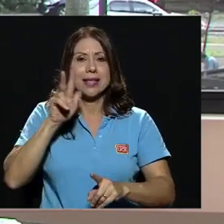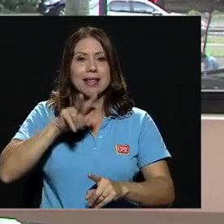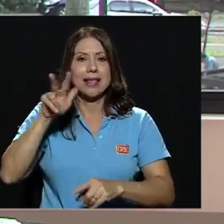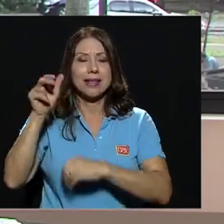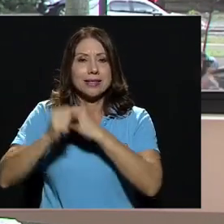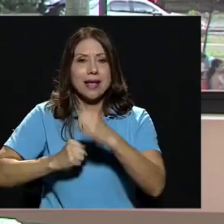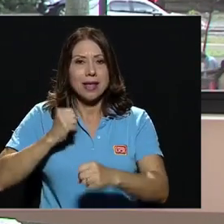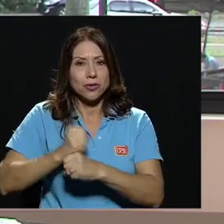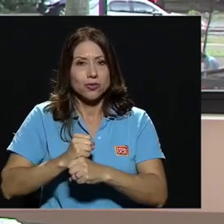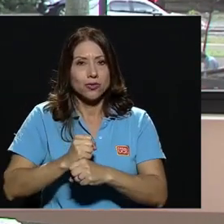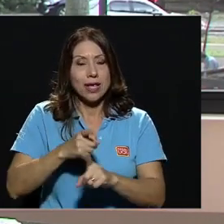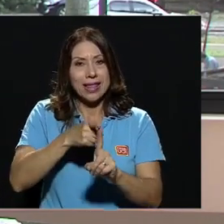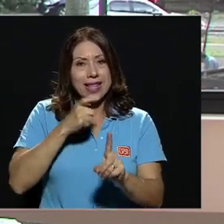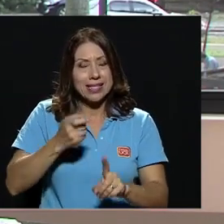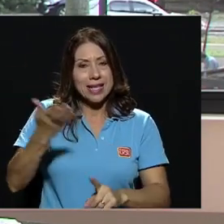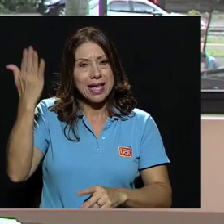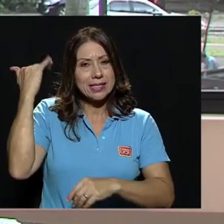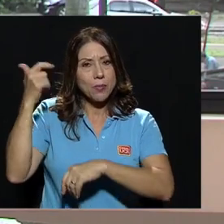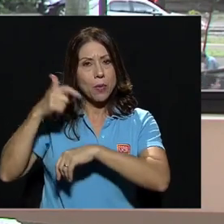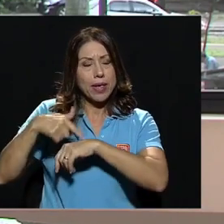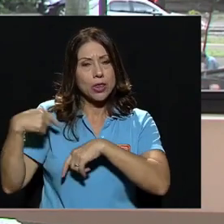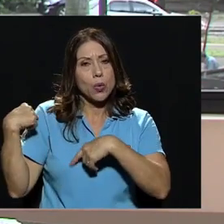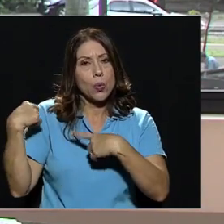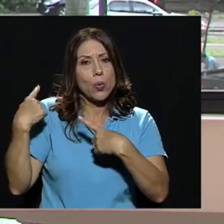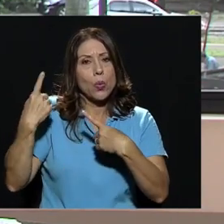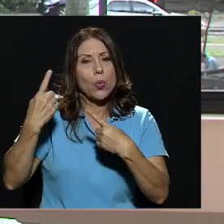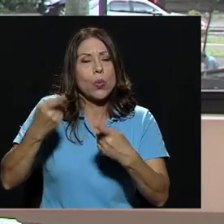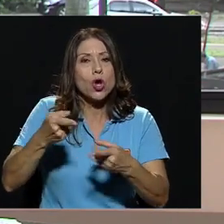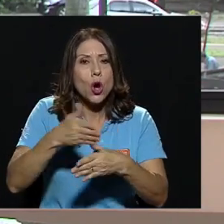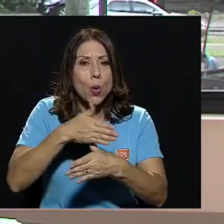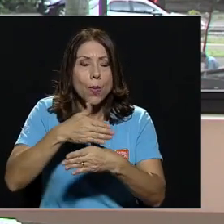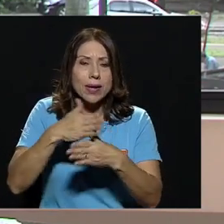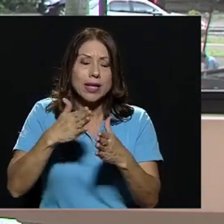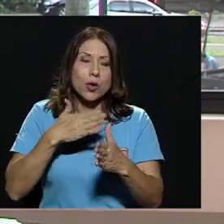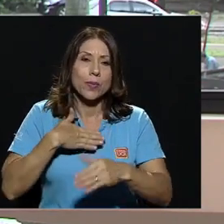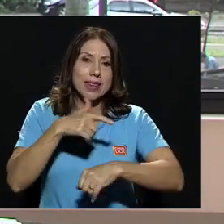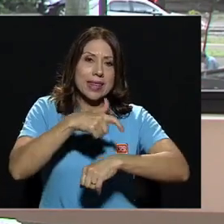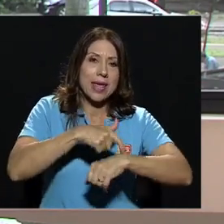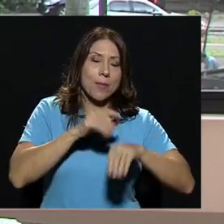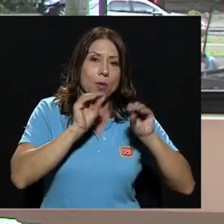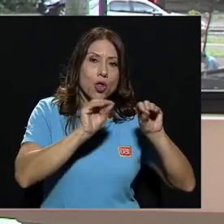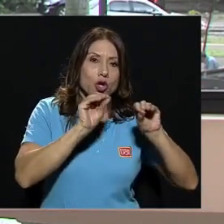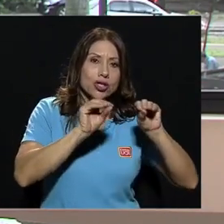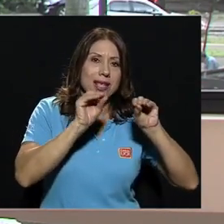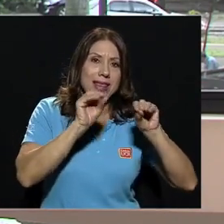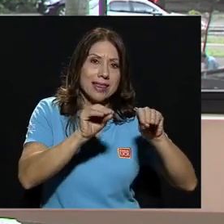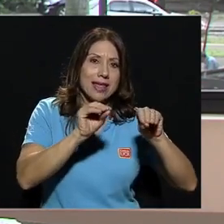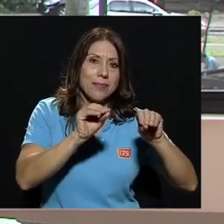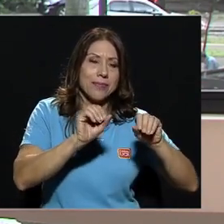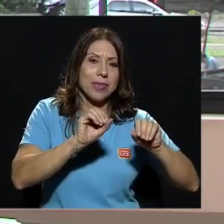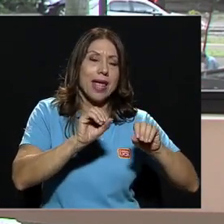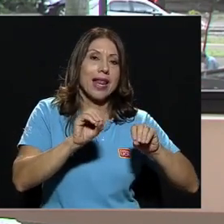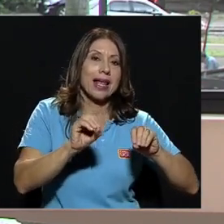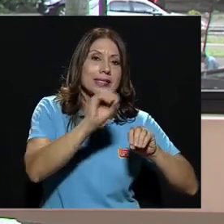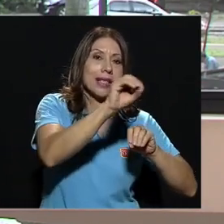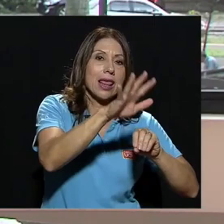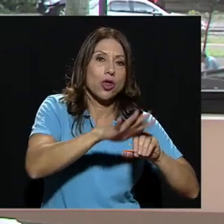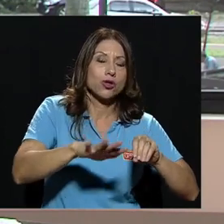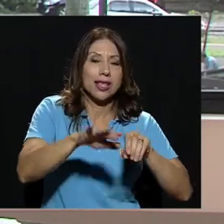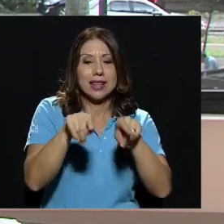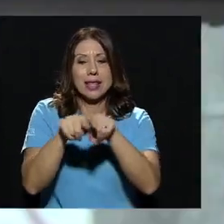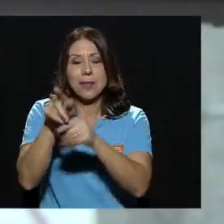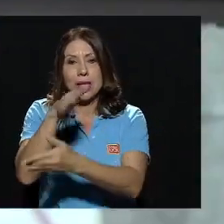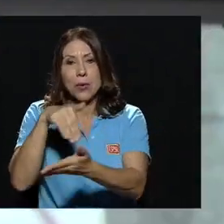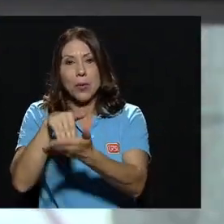Desde ese momento, pues entonces he compartido mi tiempo docente tanto en la sede de Occidente como en la sede de